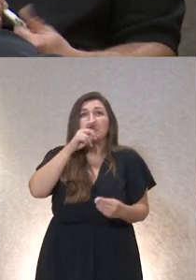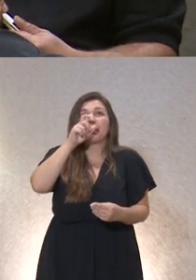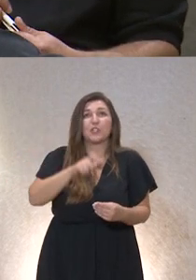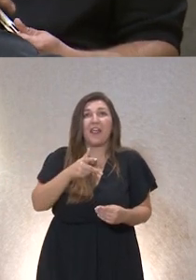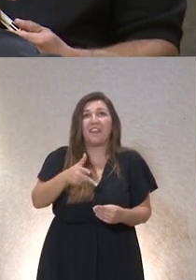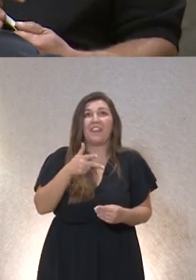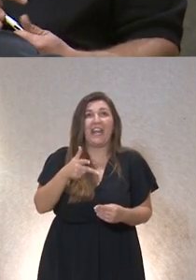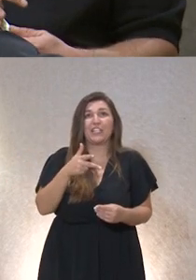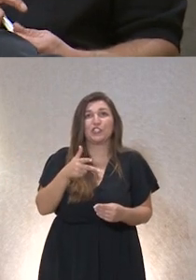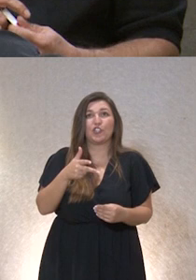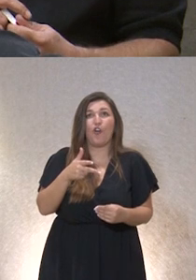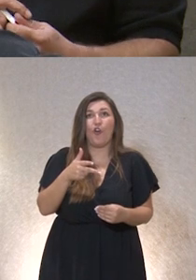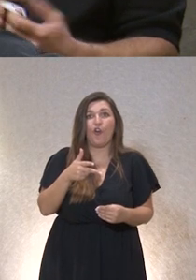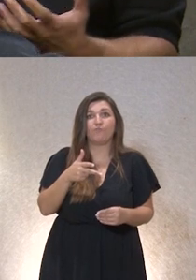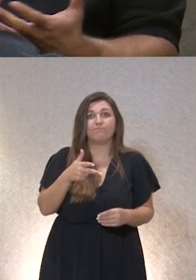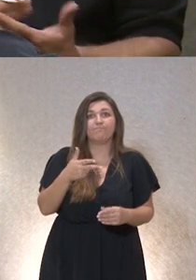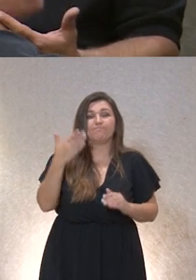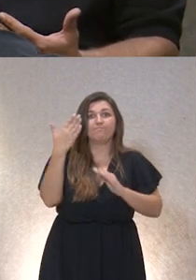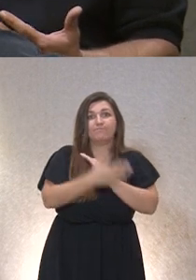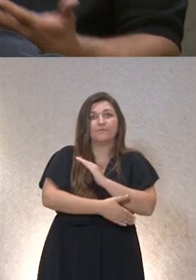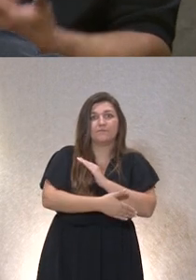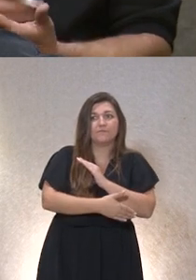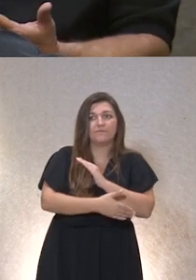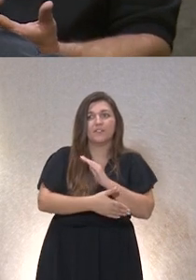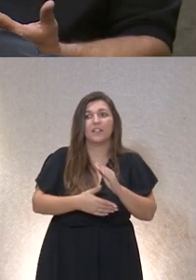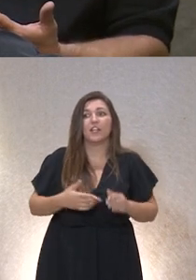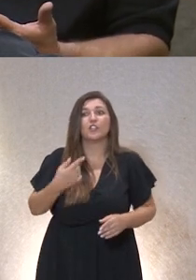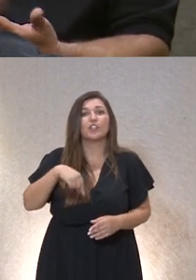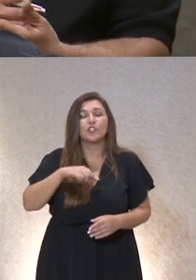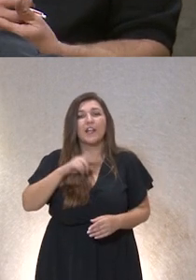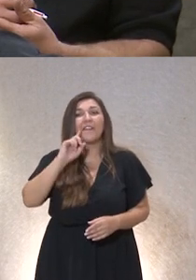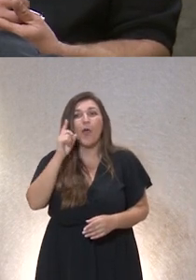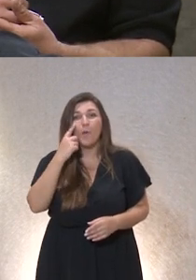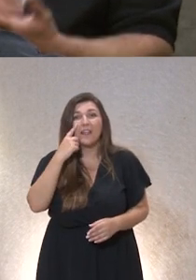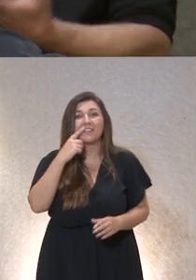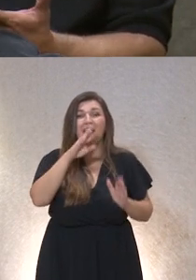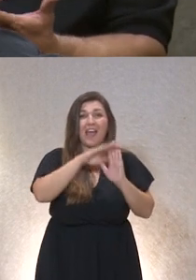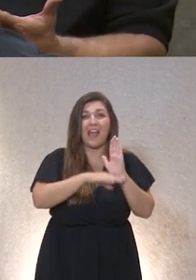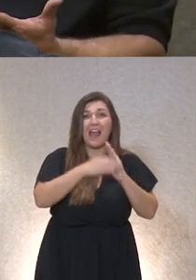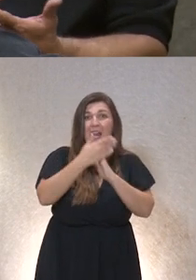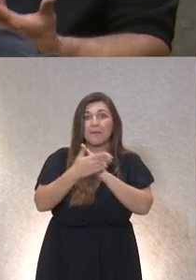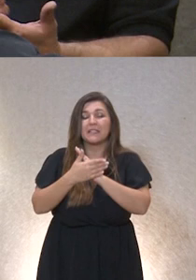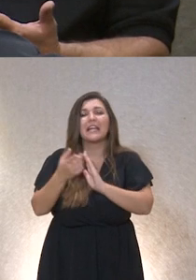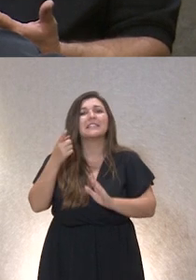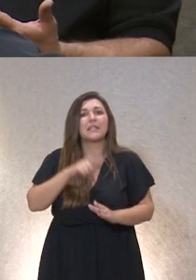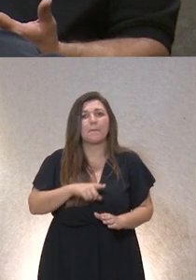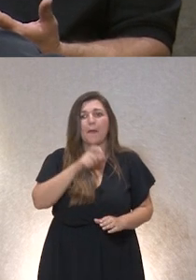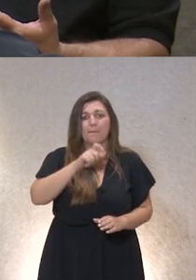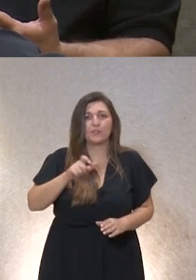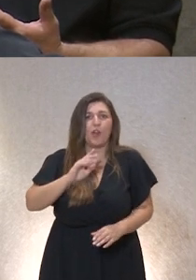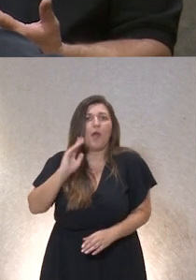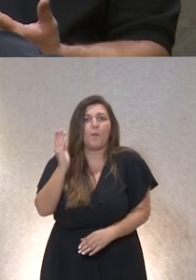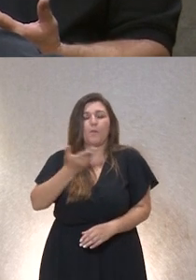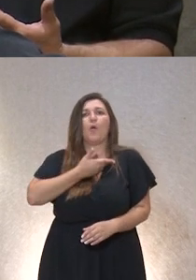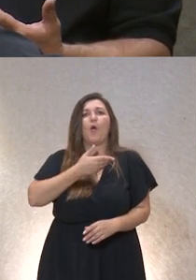de una persona de hecho bueno empezamos a ver que este tipo de restricciones ¿no? pues impactan también en la vida de las personas ¿no? es